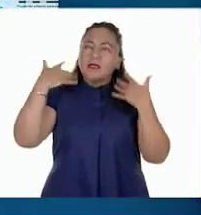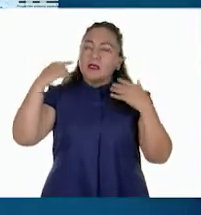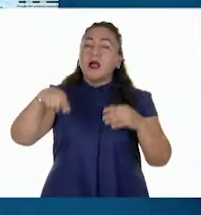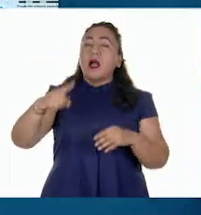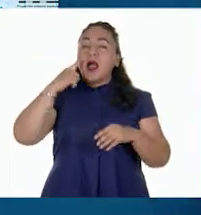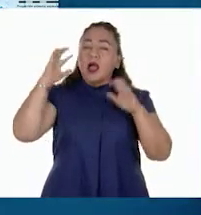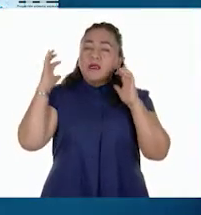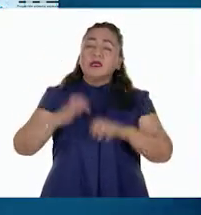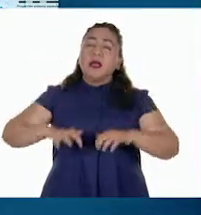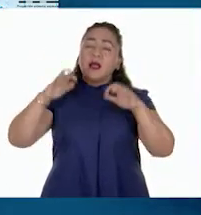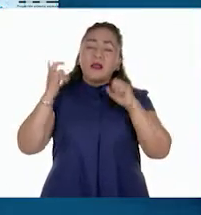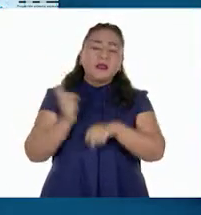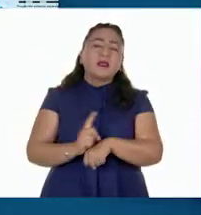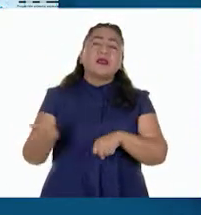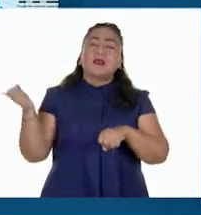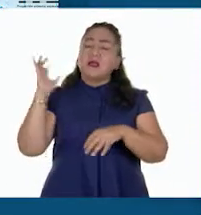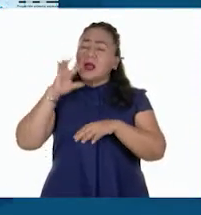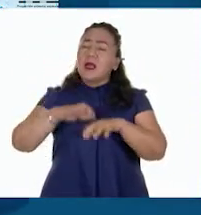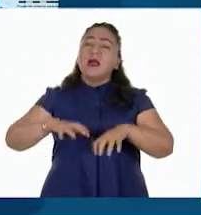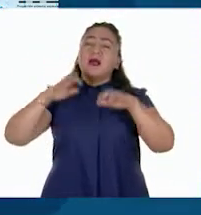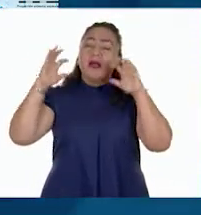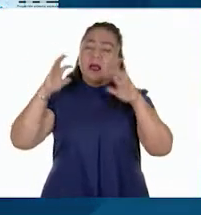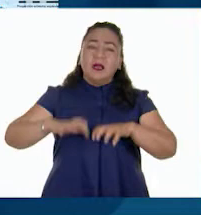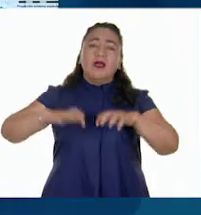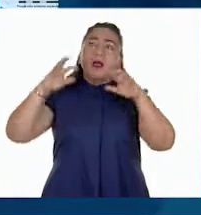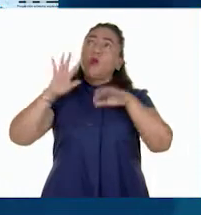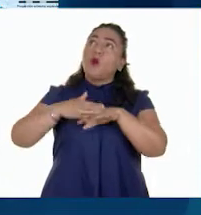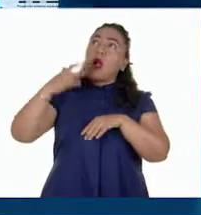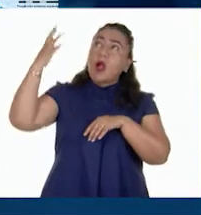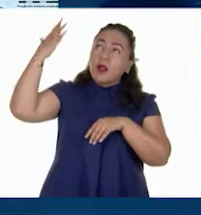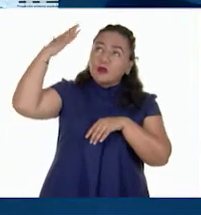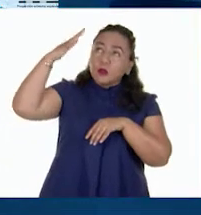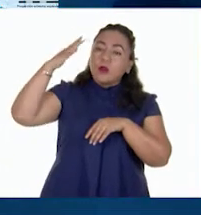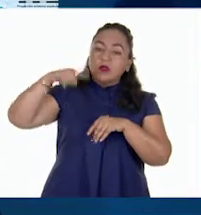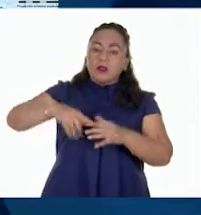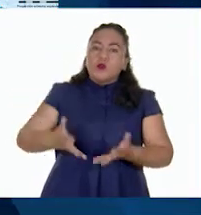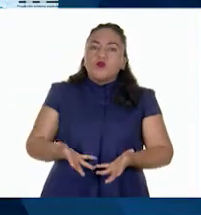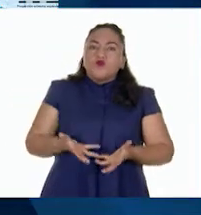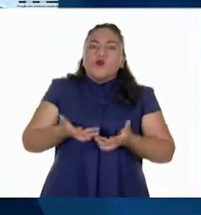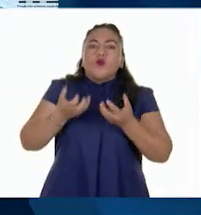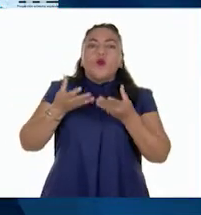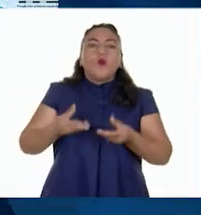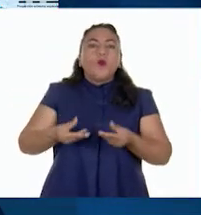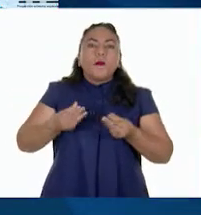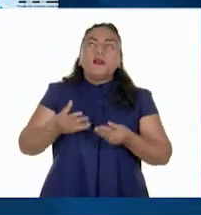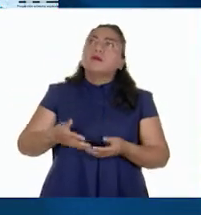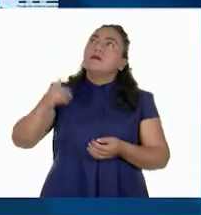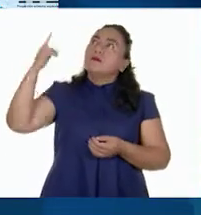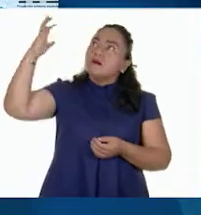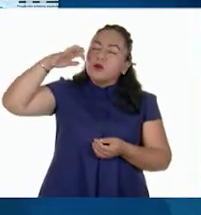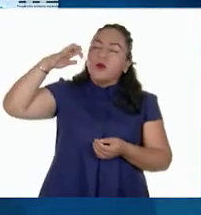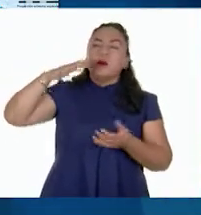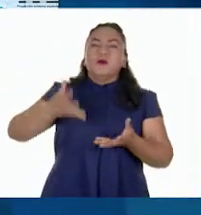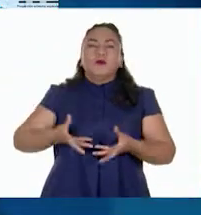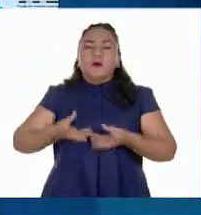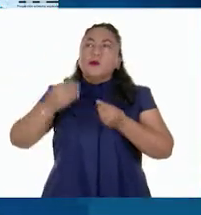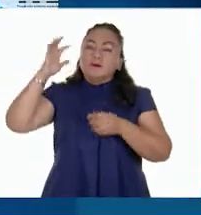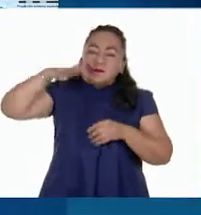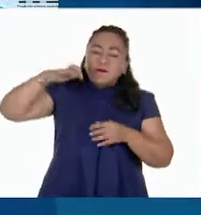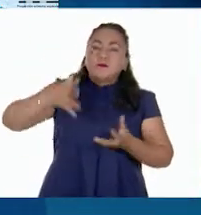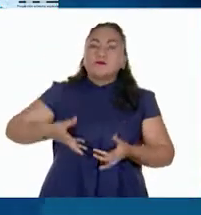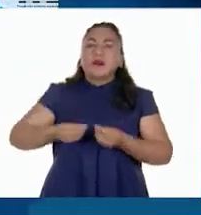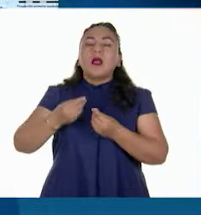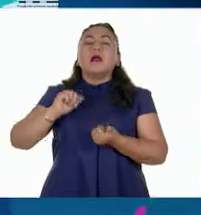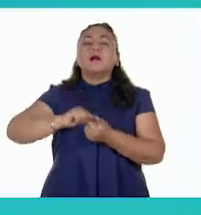todo el año por sus condiciones de calor y humedad. Hemos visto que en la India se cuenta con las